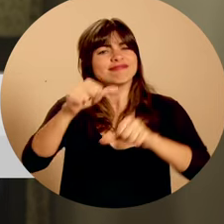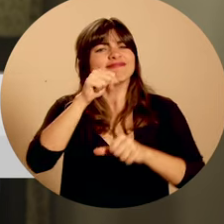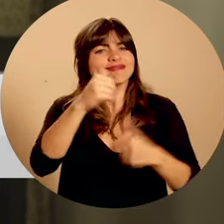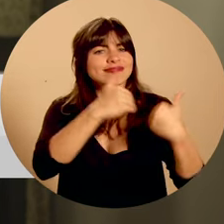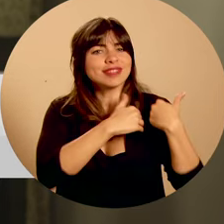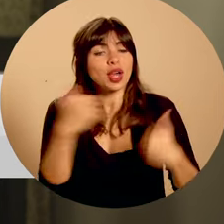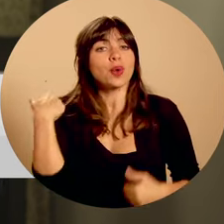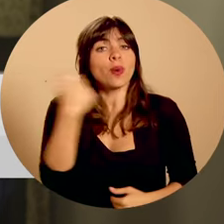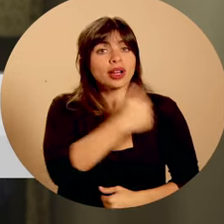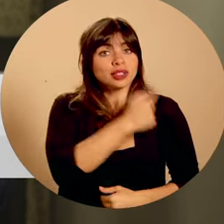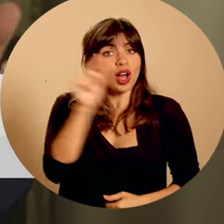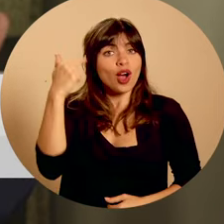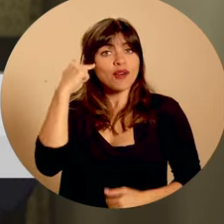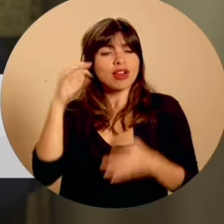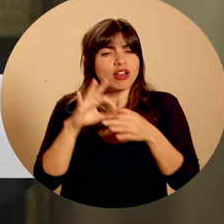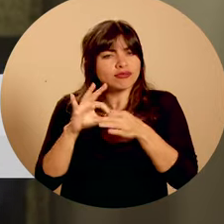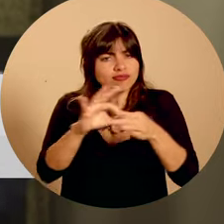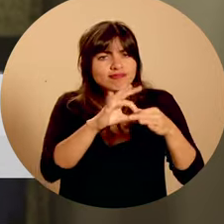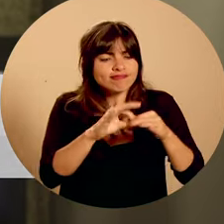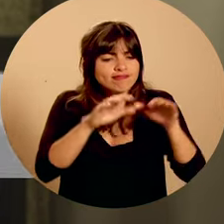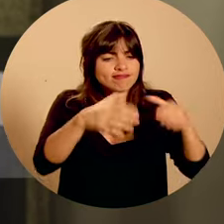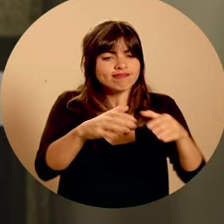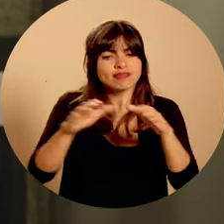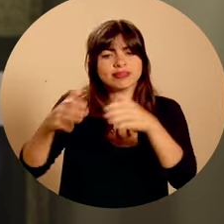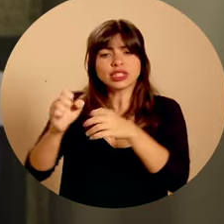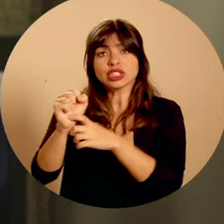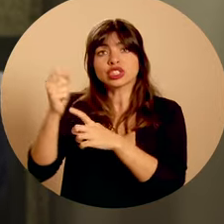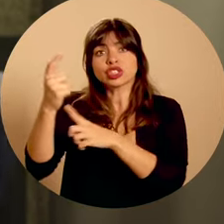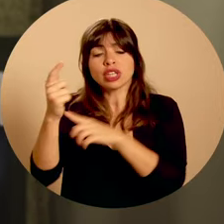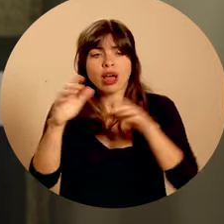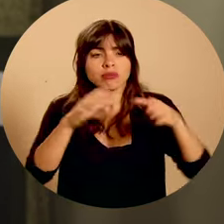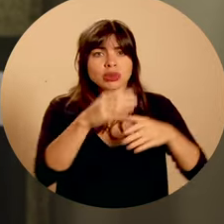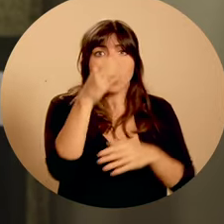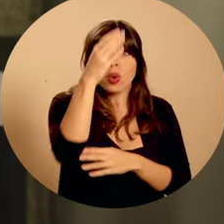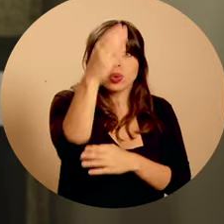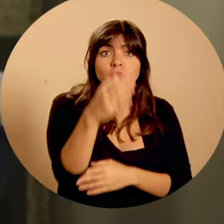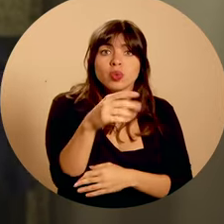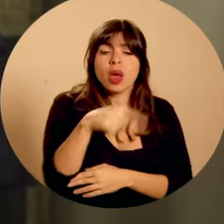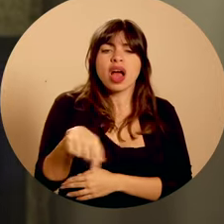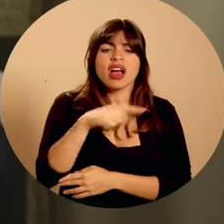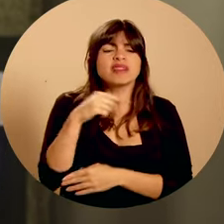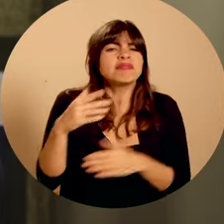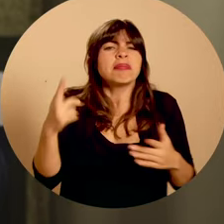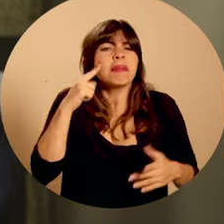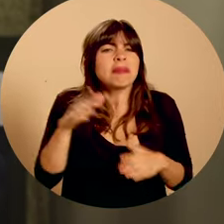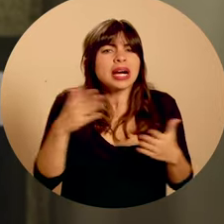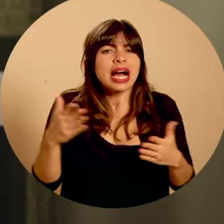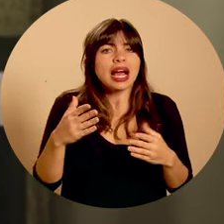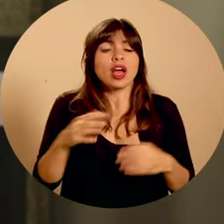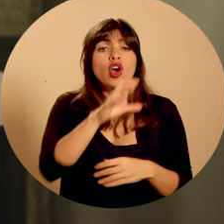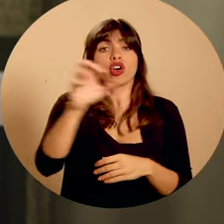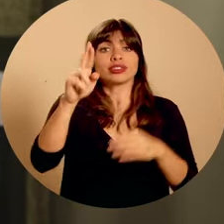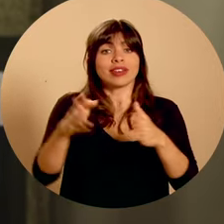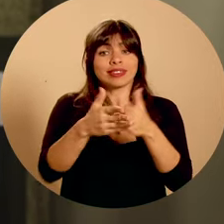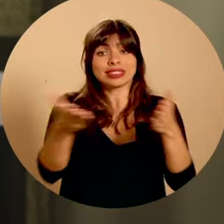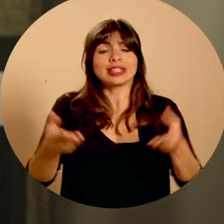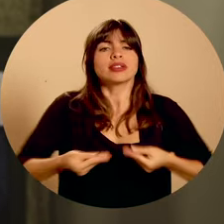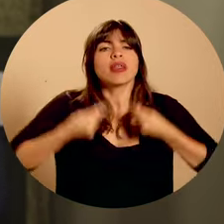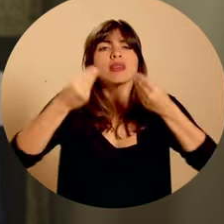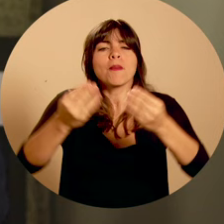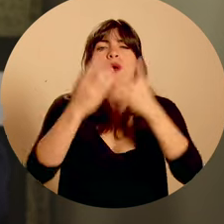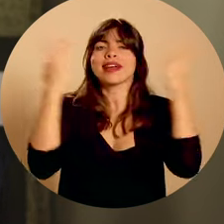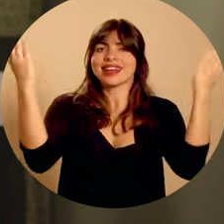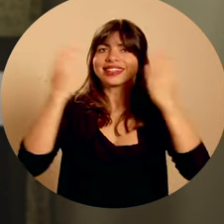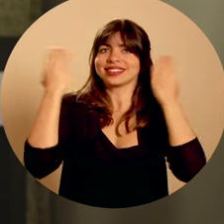un esfuerzo de nuestro gobierno, en conjunto con diversos sectores sociales y culturales, por devolver a las y los costarricenses